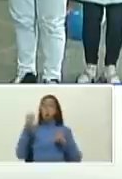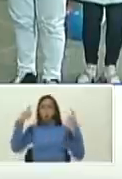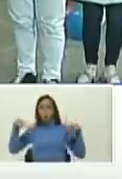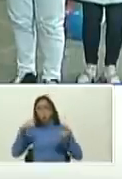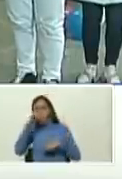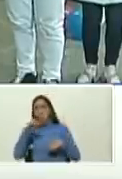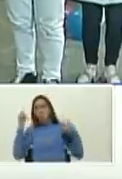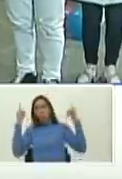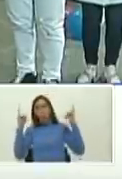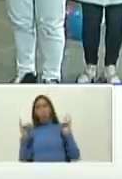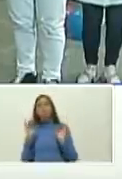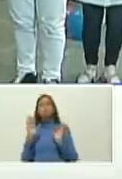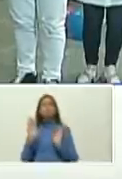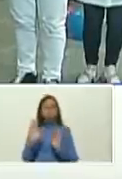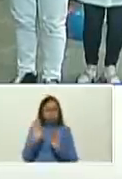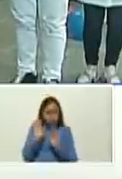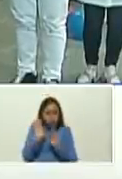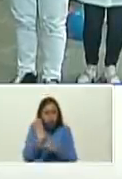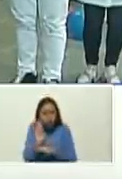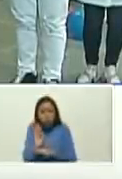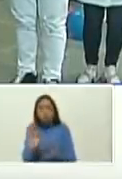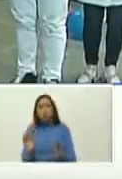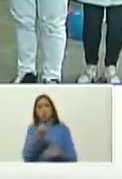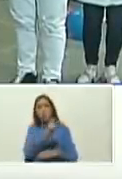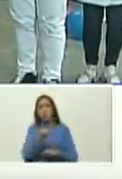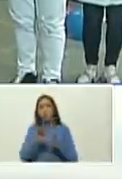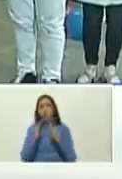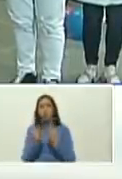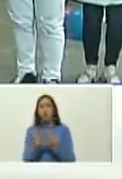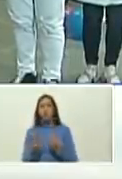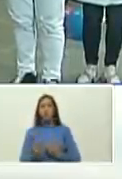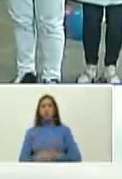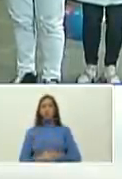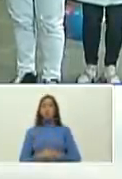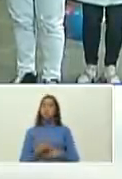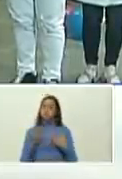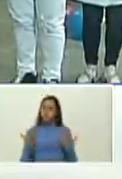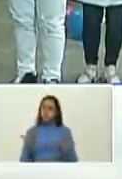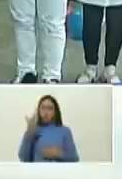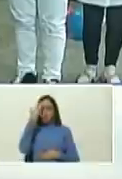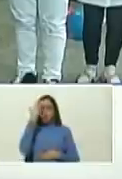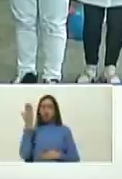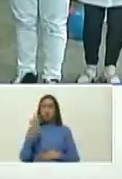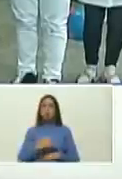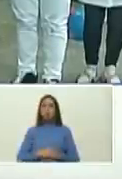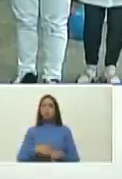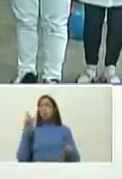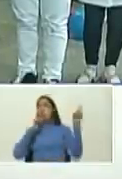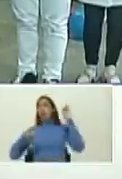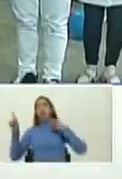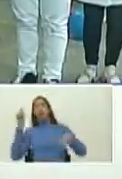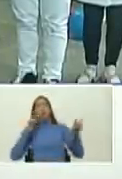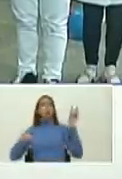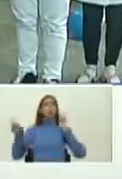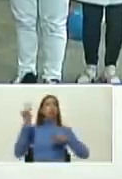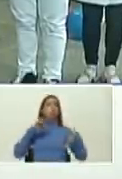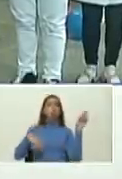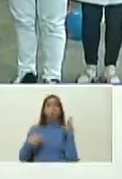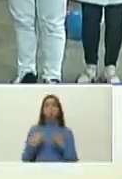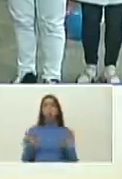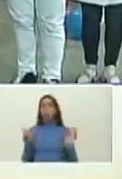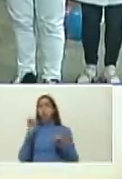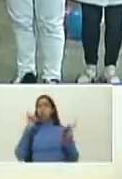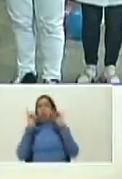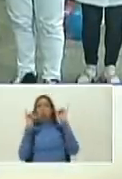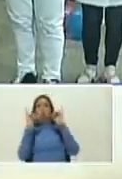celebrolo con ciertas medidas en seguridad no vueltos locos ah y